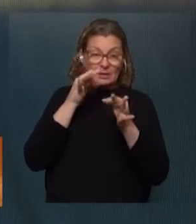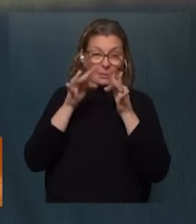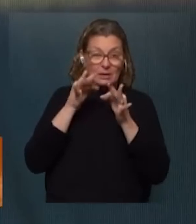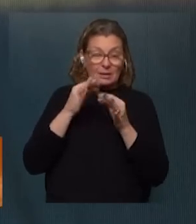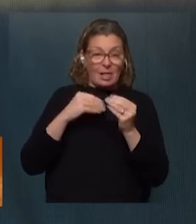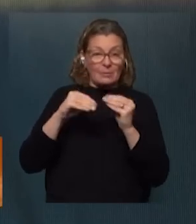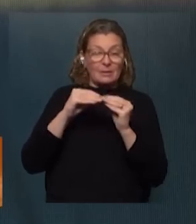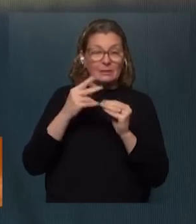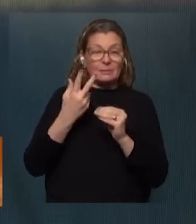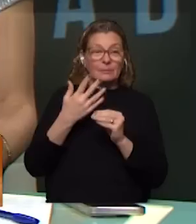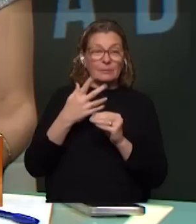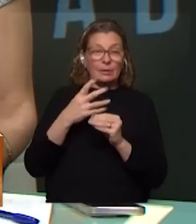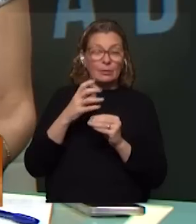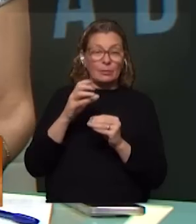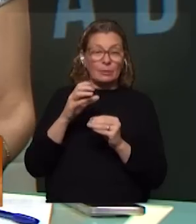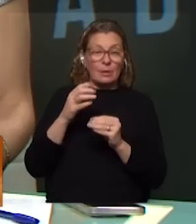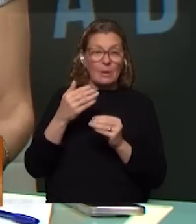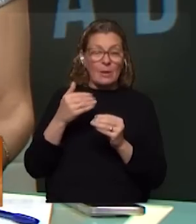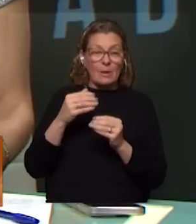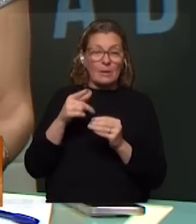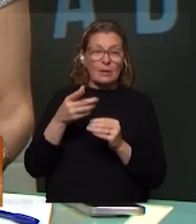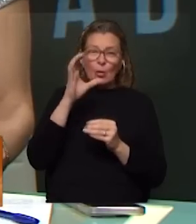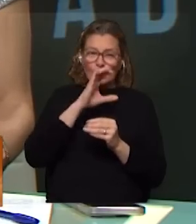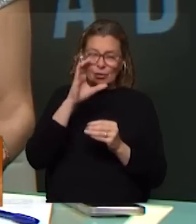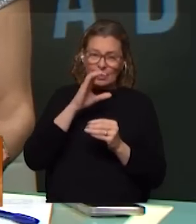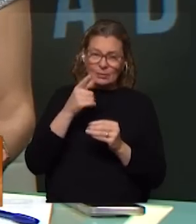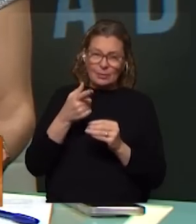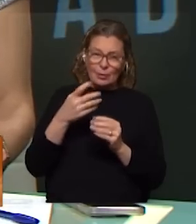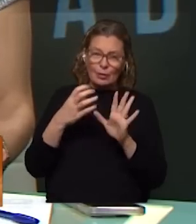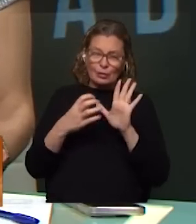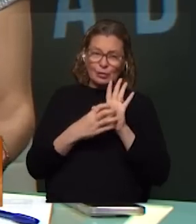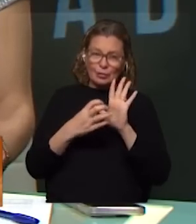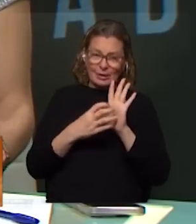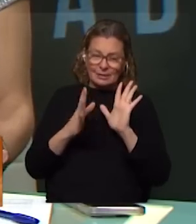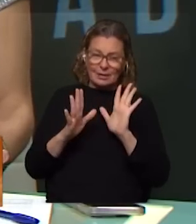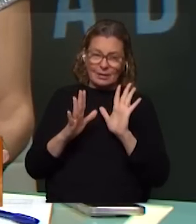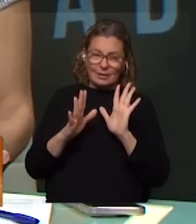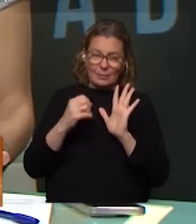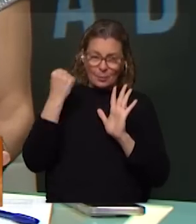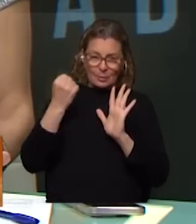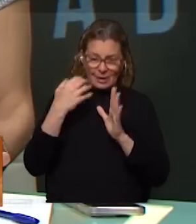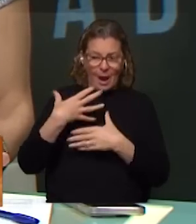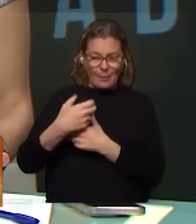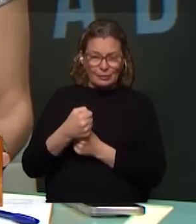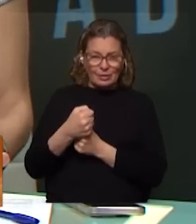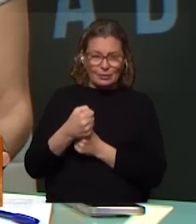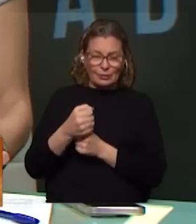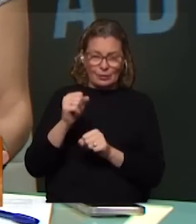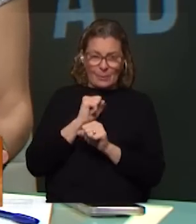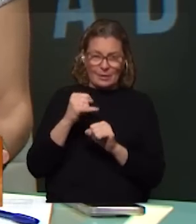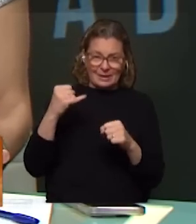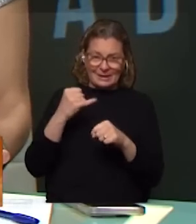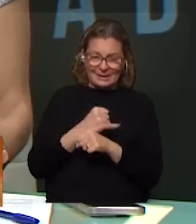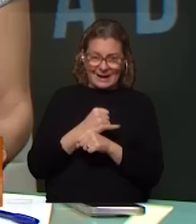curiosidad perdoname más personal que periodística deben tener constitucionalistas de fuste asesorando porque no se le puede errar el